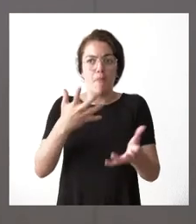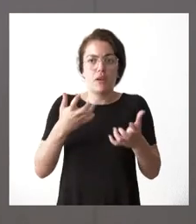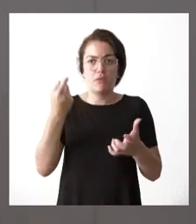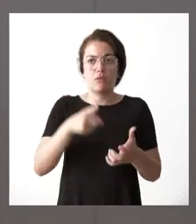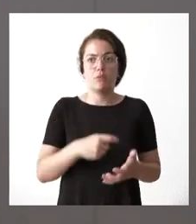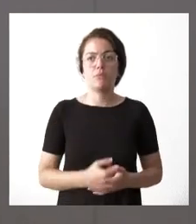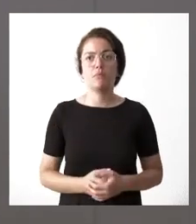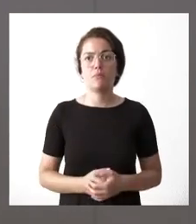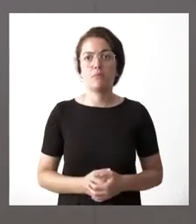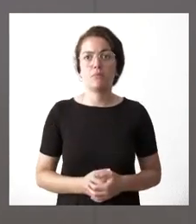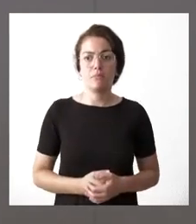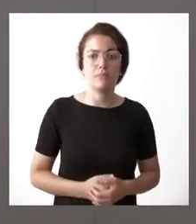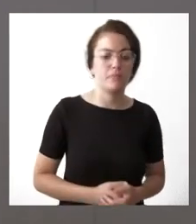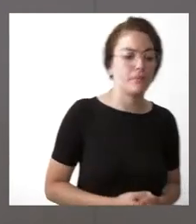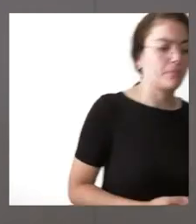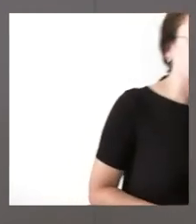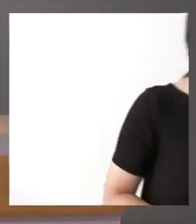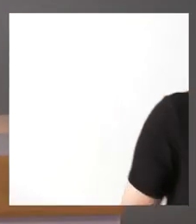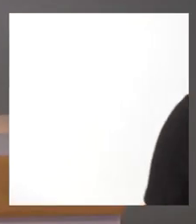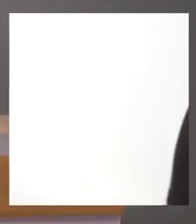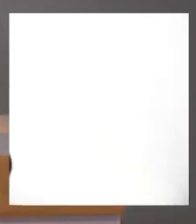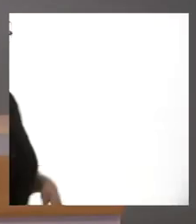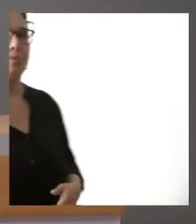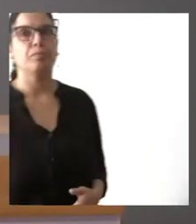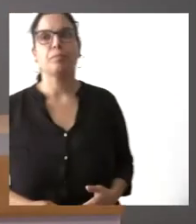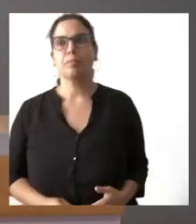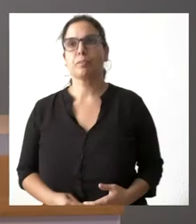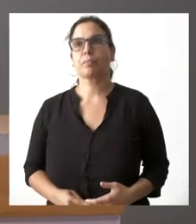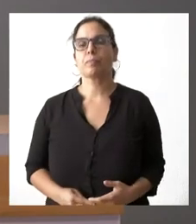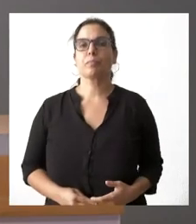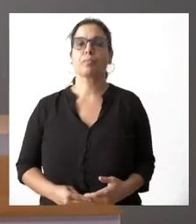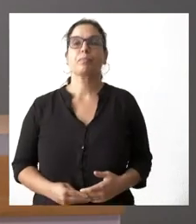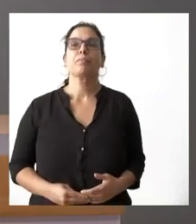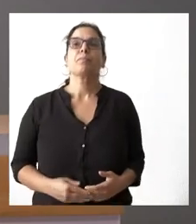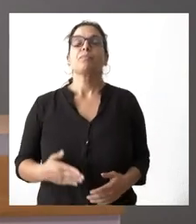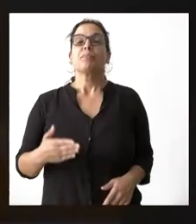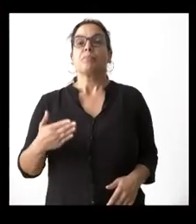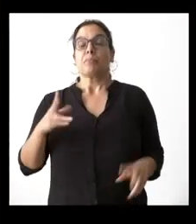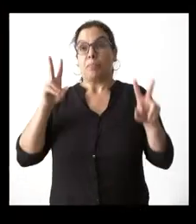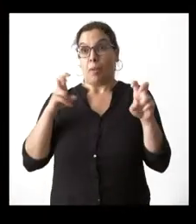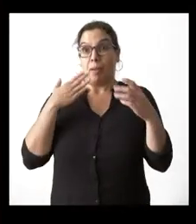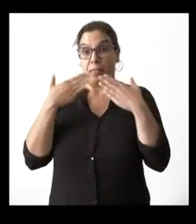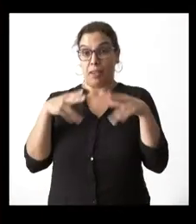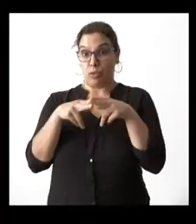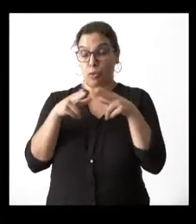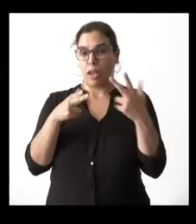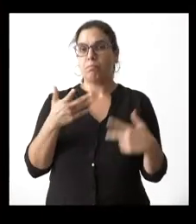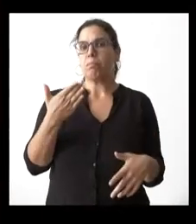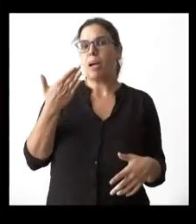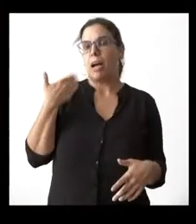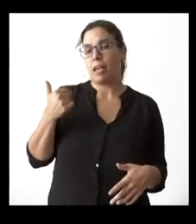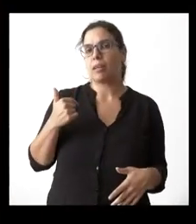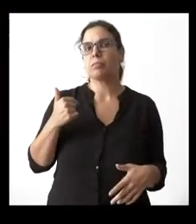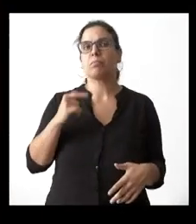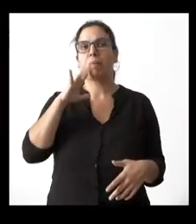siguiendo con el diálogo social ayer se recondujo de alguna manera en las consejerías de familia y